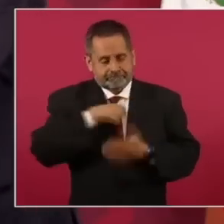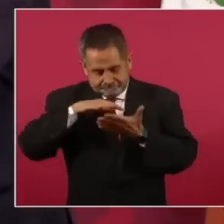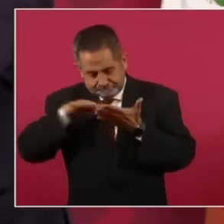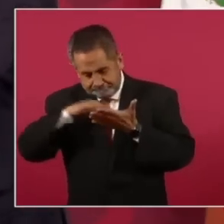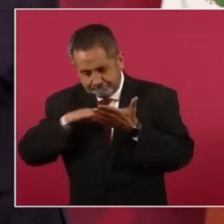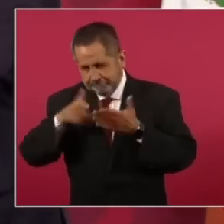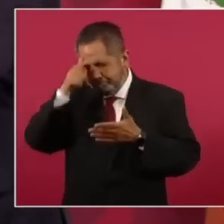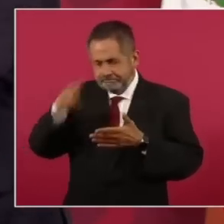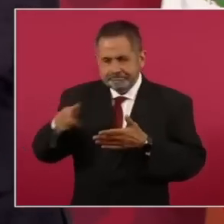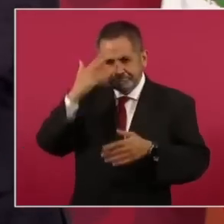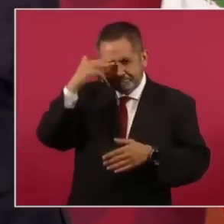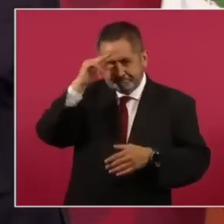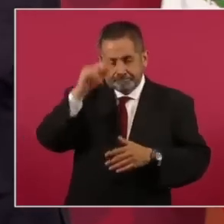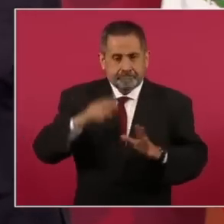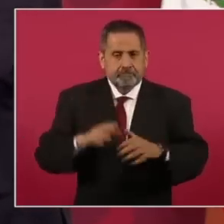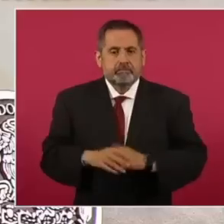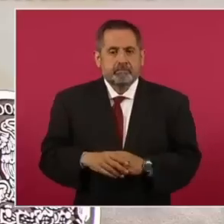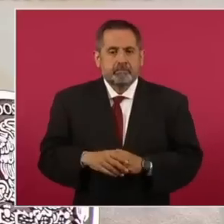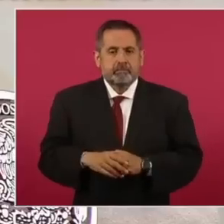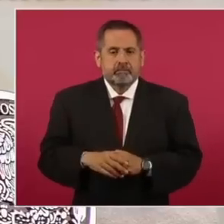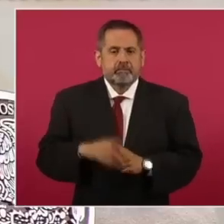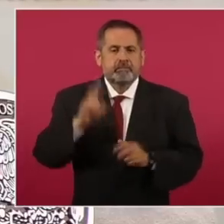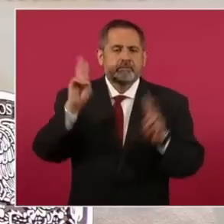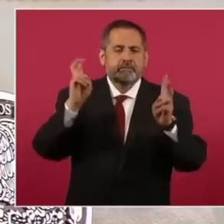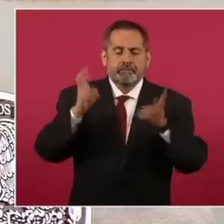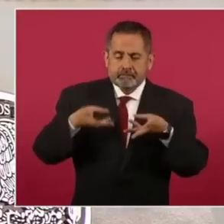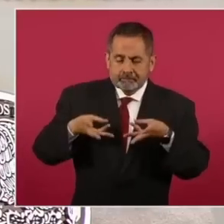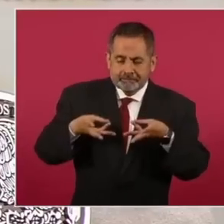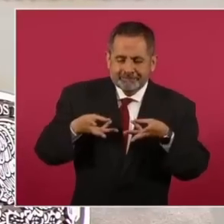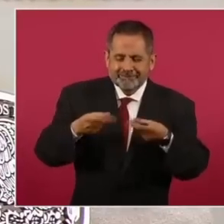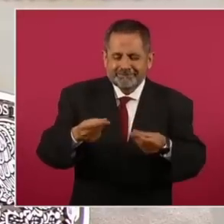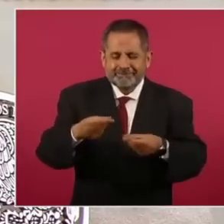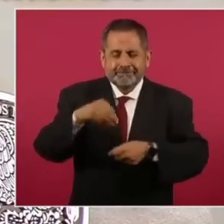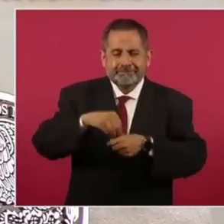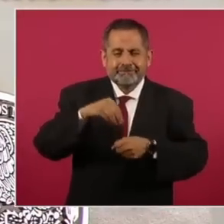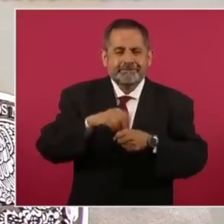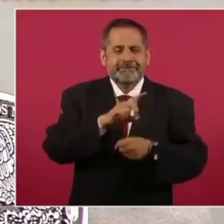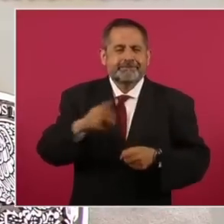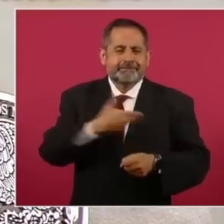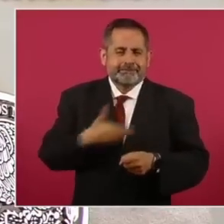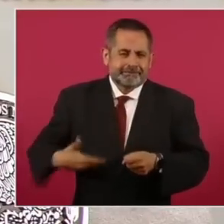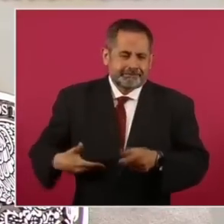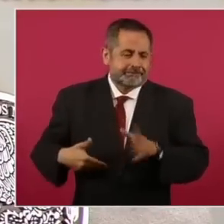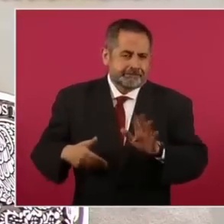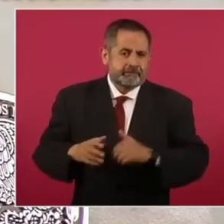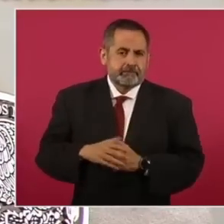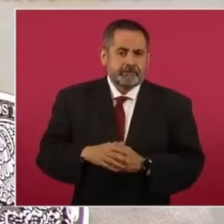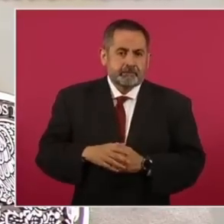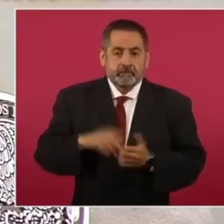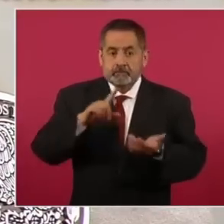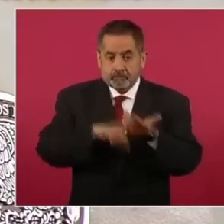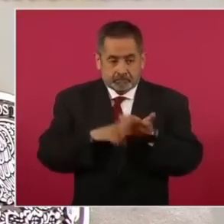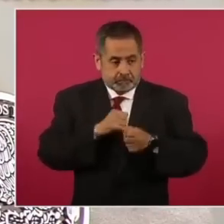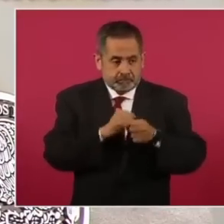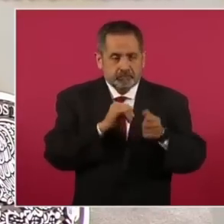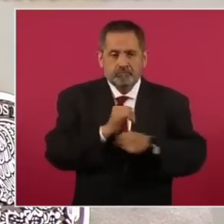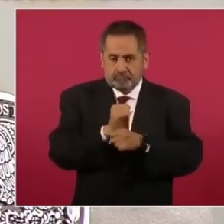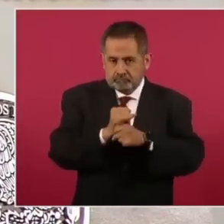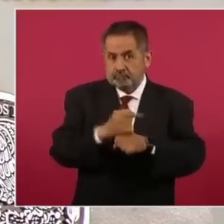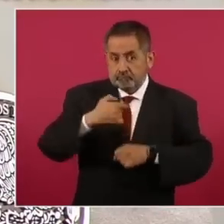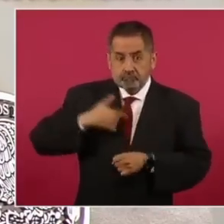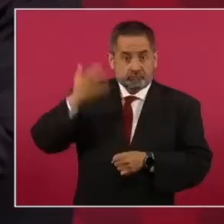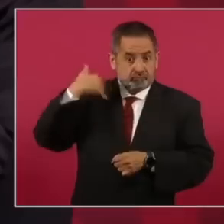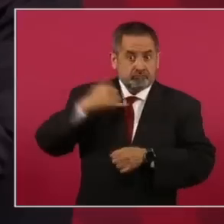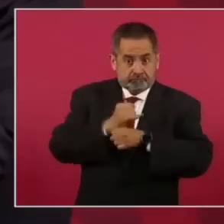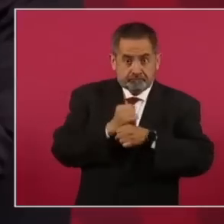Yo escribí un libro que se llama Los Gastos Secretos del Presidente, que es una investigación no sólo histórica, sino